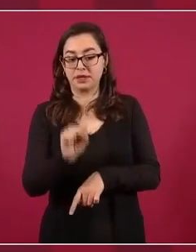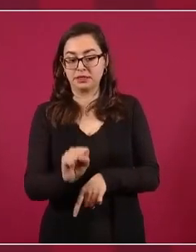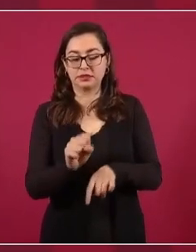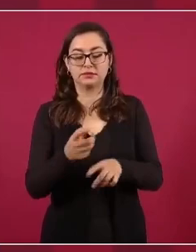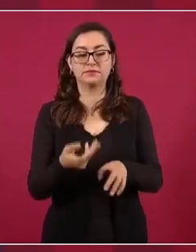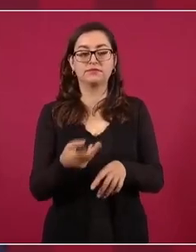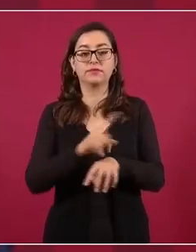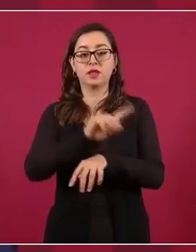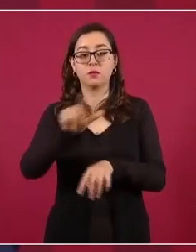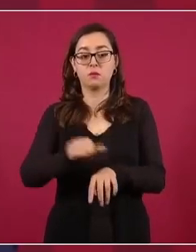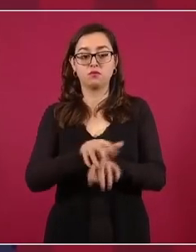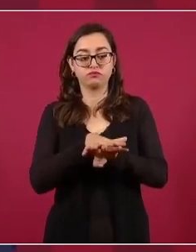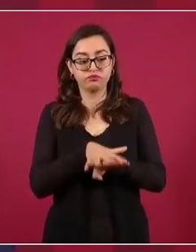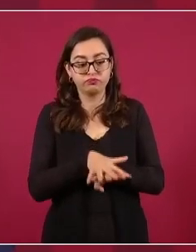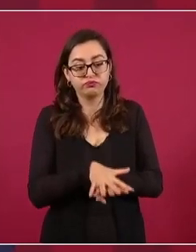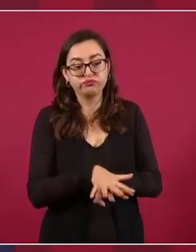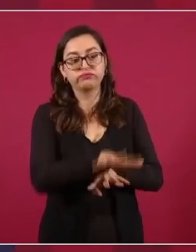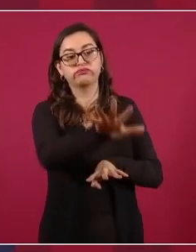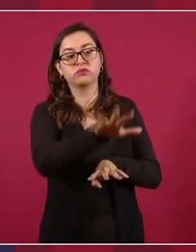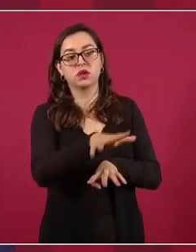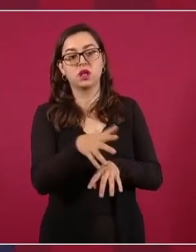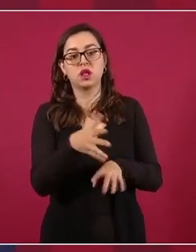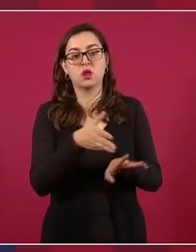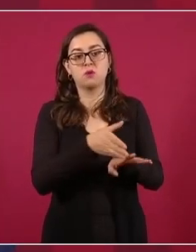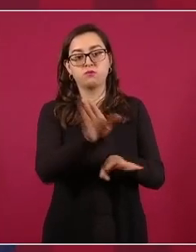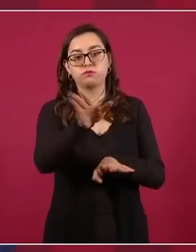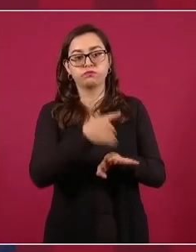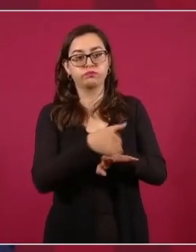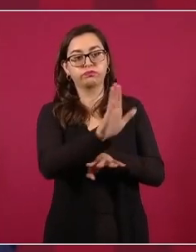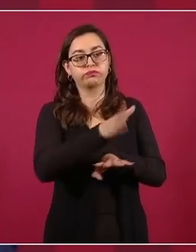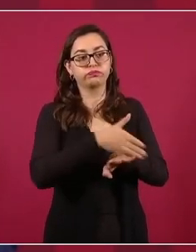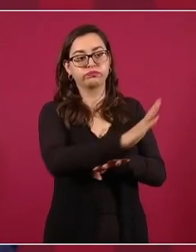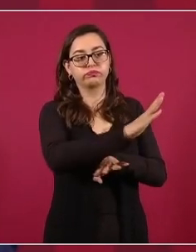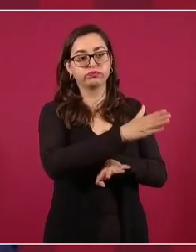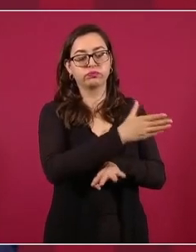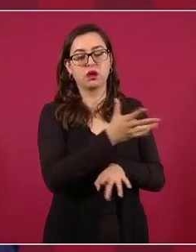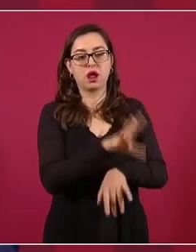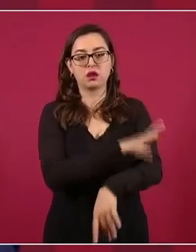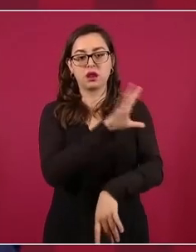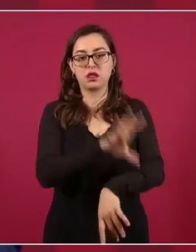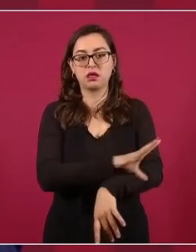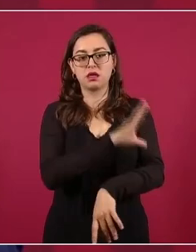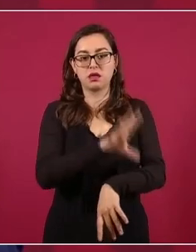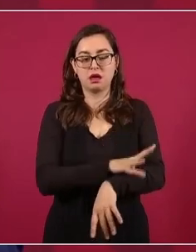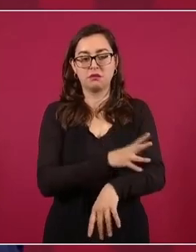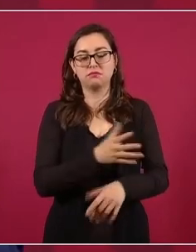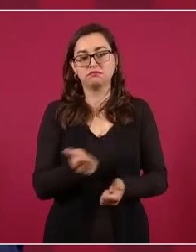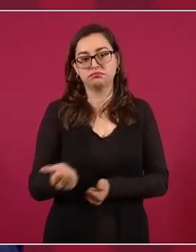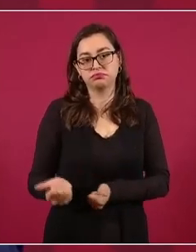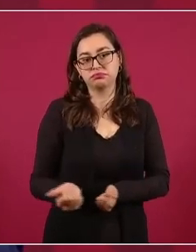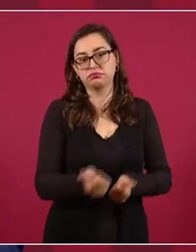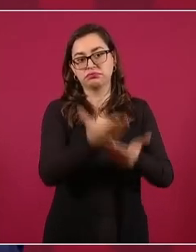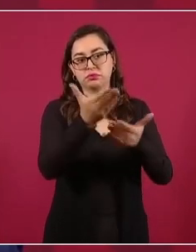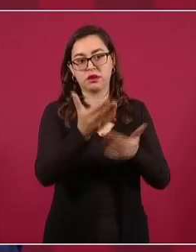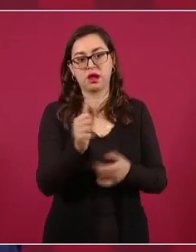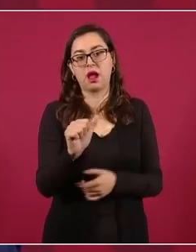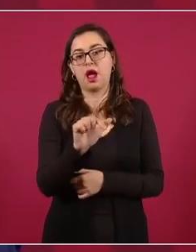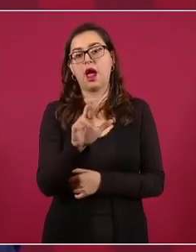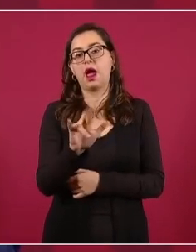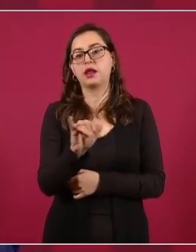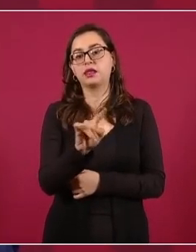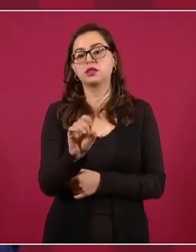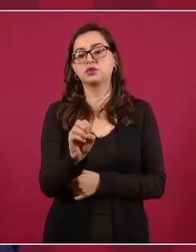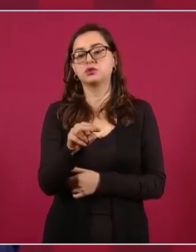hacia Arizona, hacia California, la